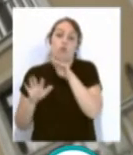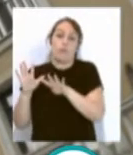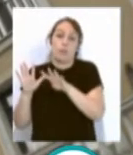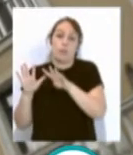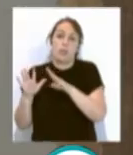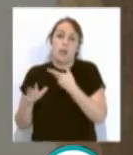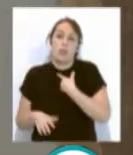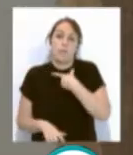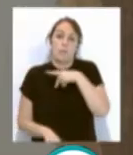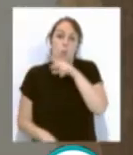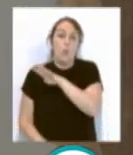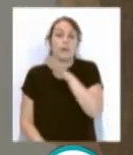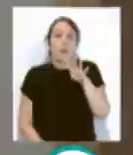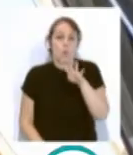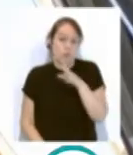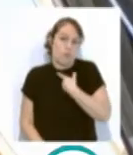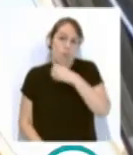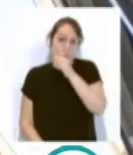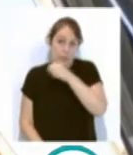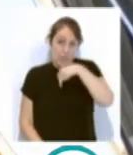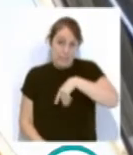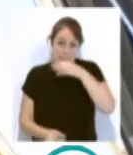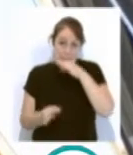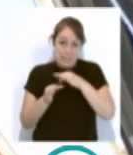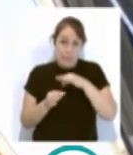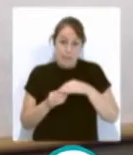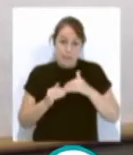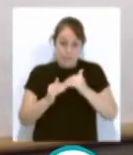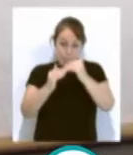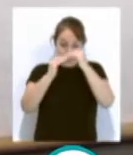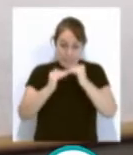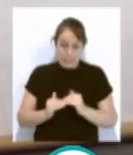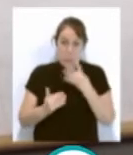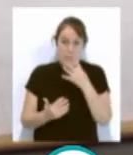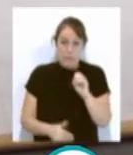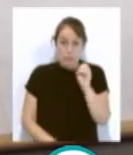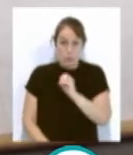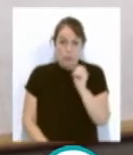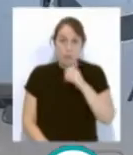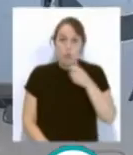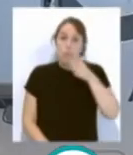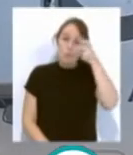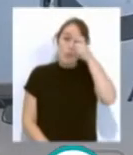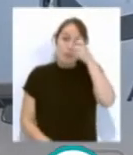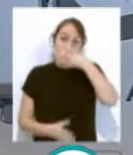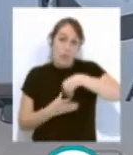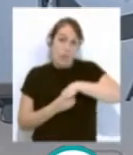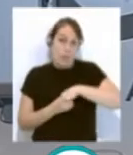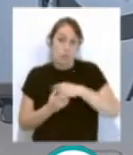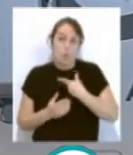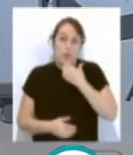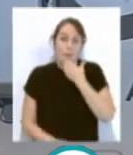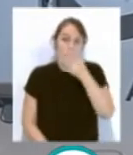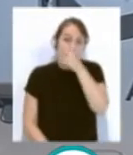2020. Esta tendencia de descenso en torno al 40% la han reflejado también municipios del interior, como Jerez o Arcos.